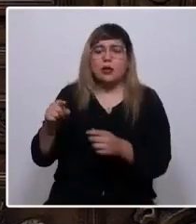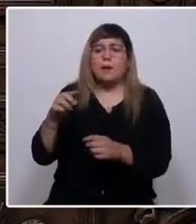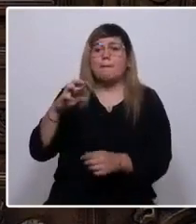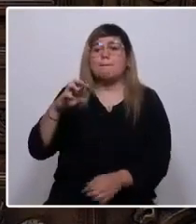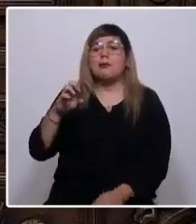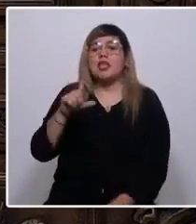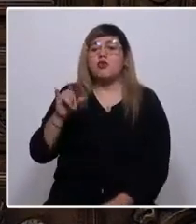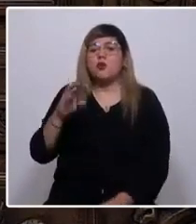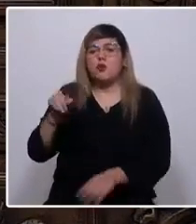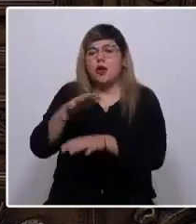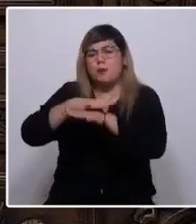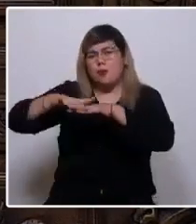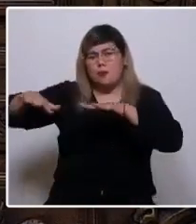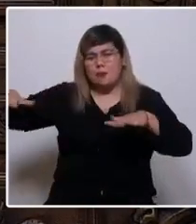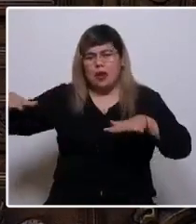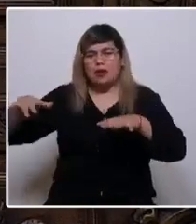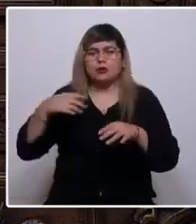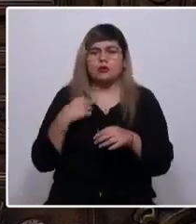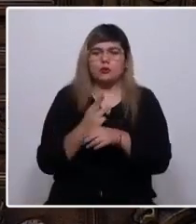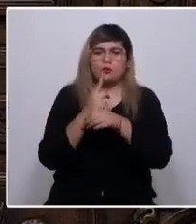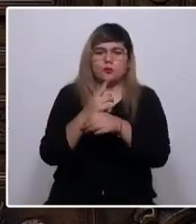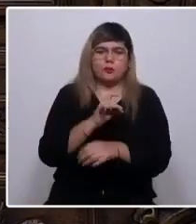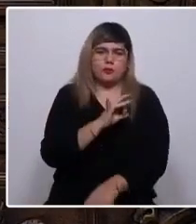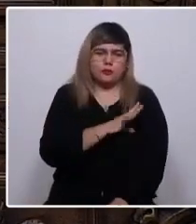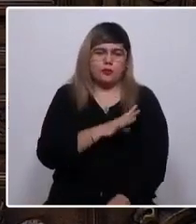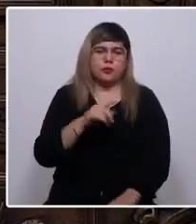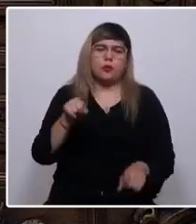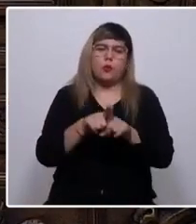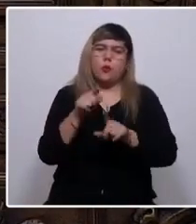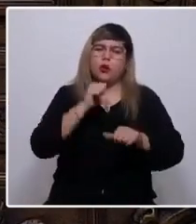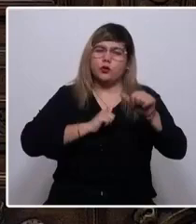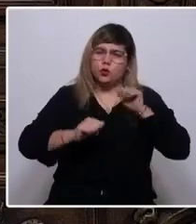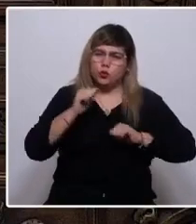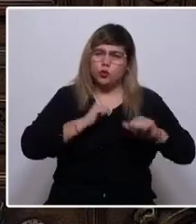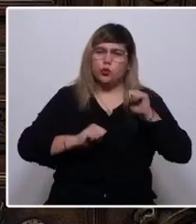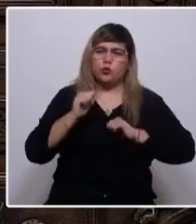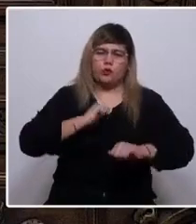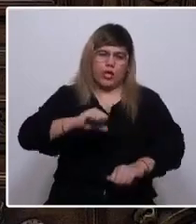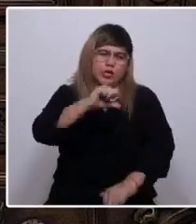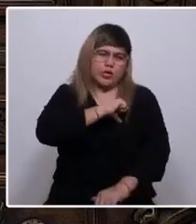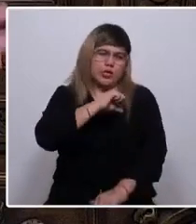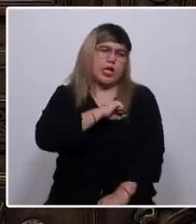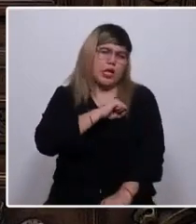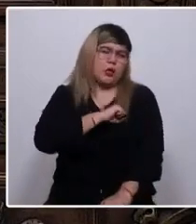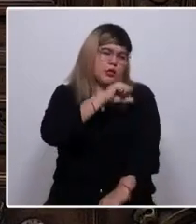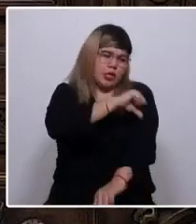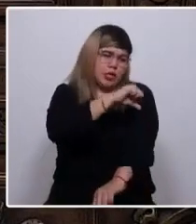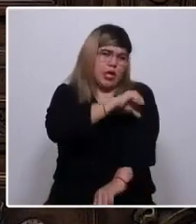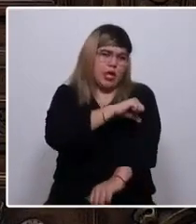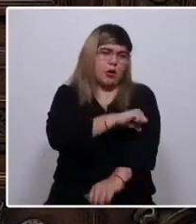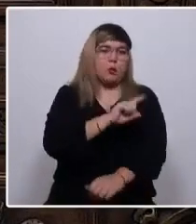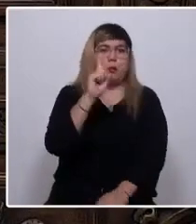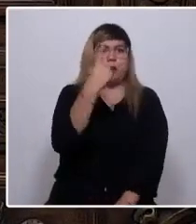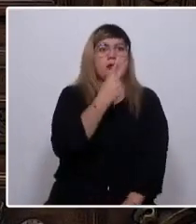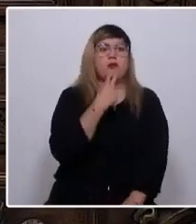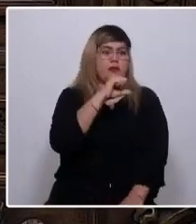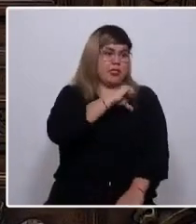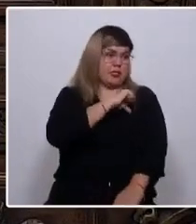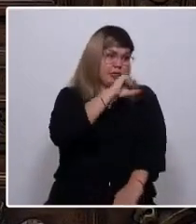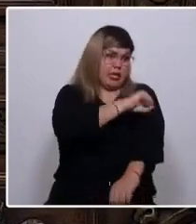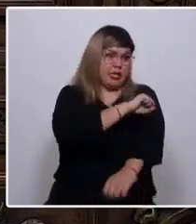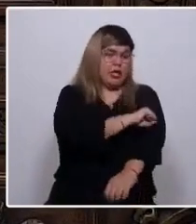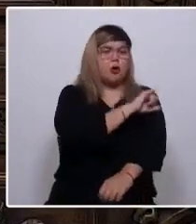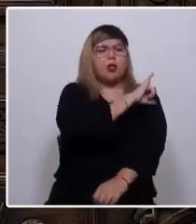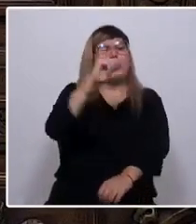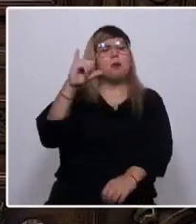Chanco. Represento a un Chile que sufre doblemente el centralismo, que viene primero de Santiago y luego desde las